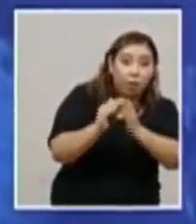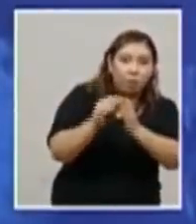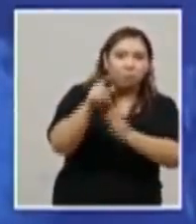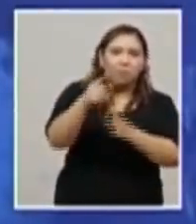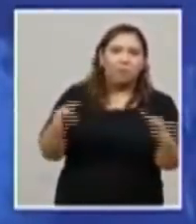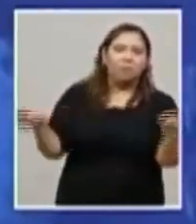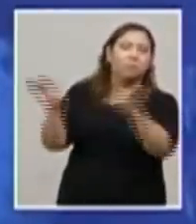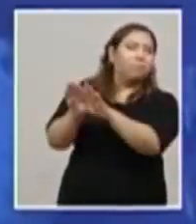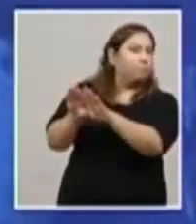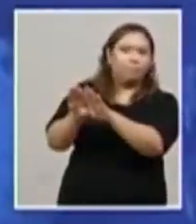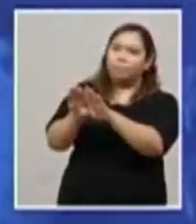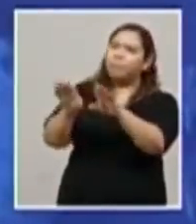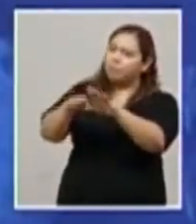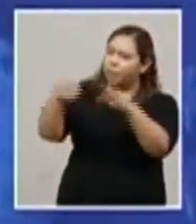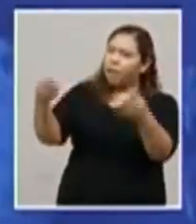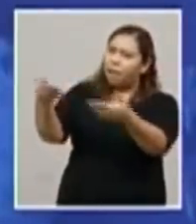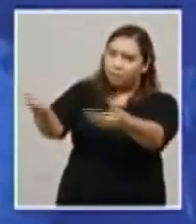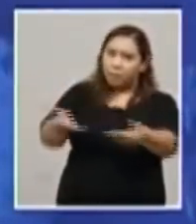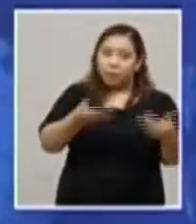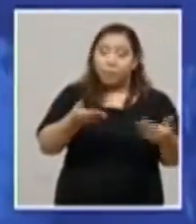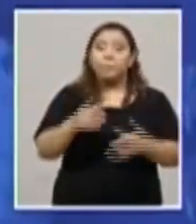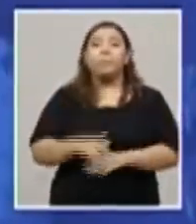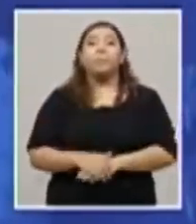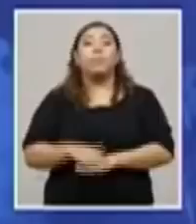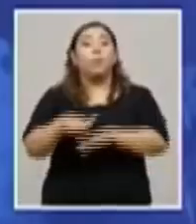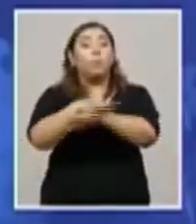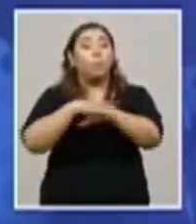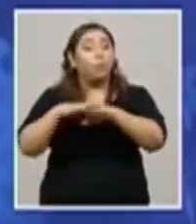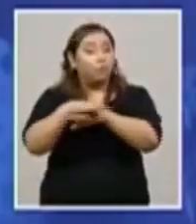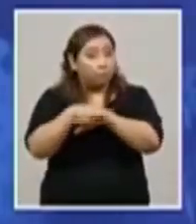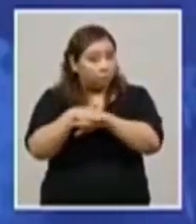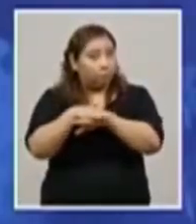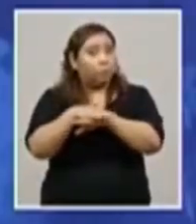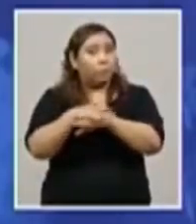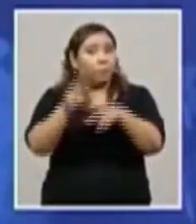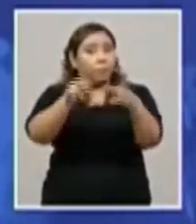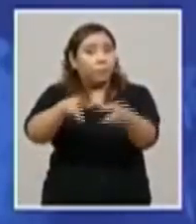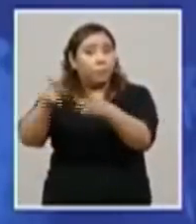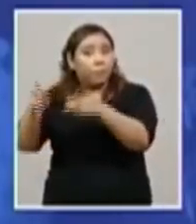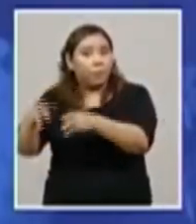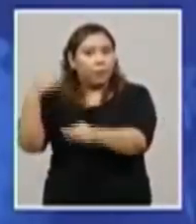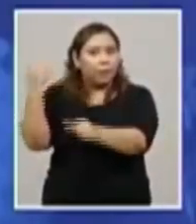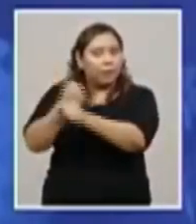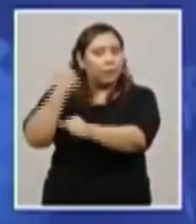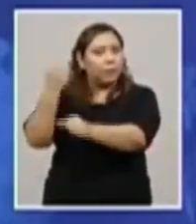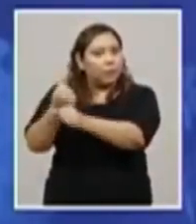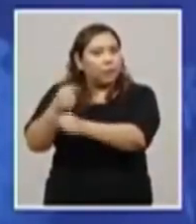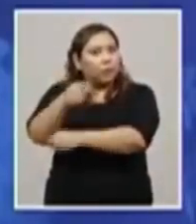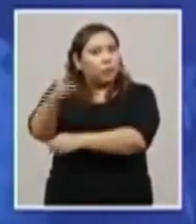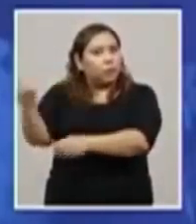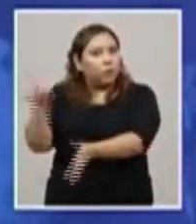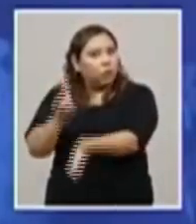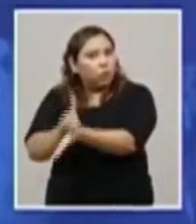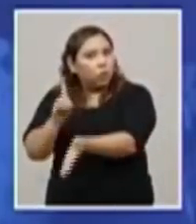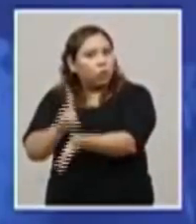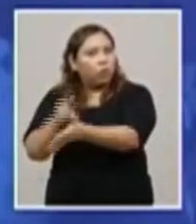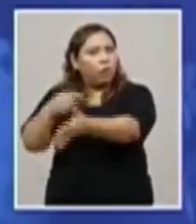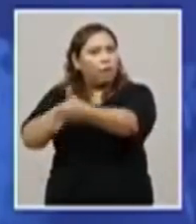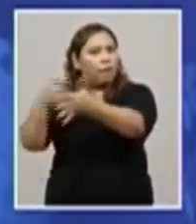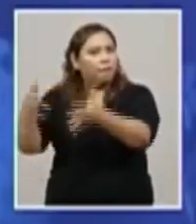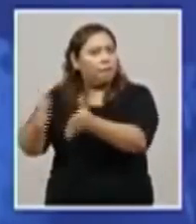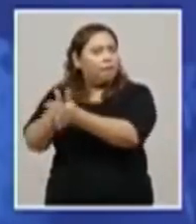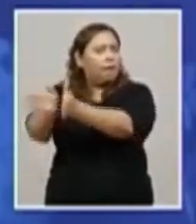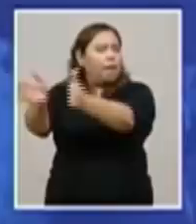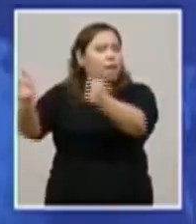Pueblo hondureño, seamos empáticos con todas las personas que están trabajando por mejorar nuestra salud en esta